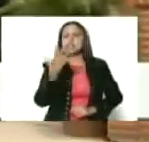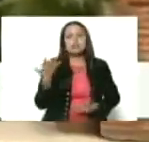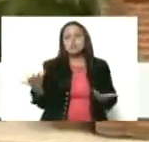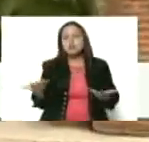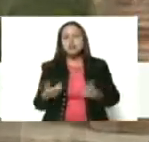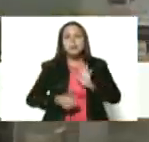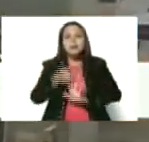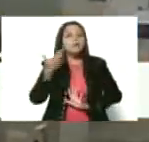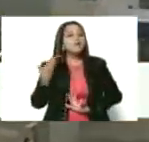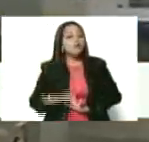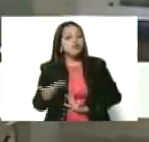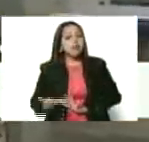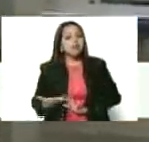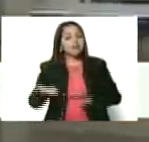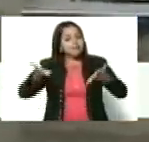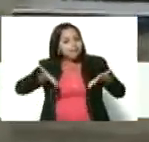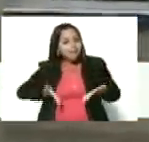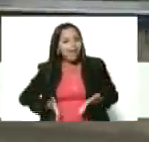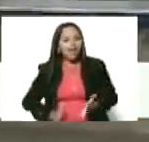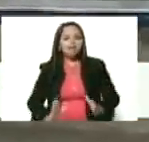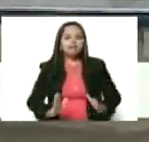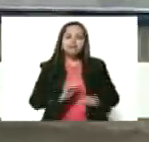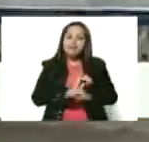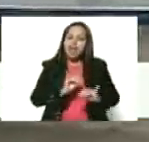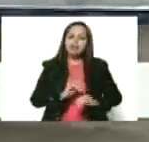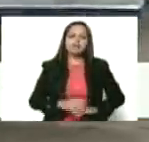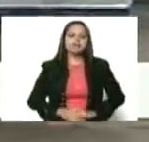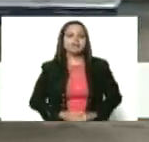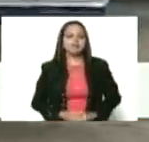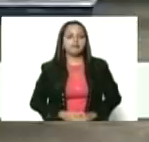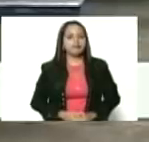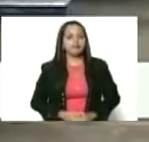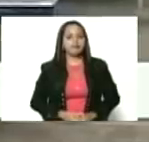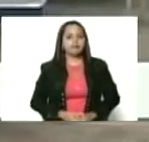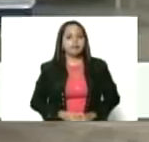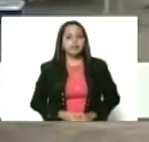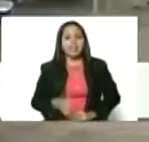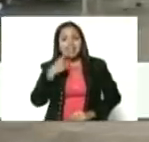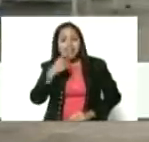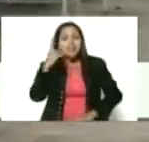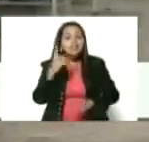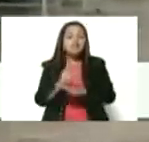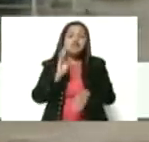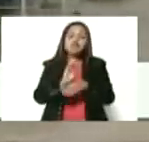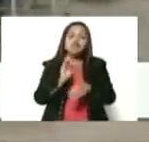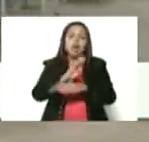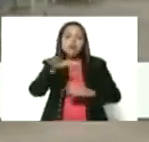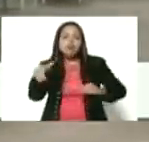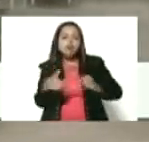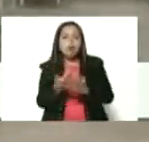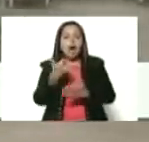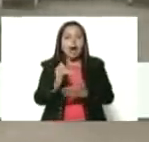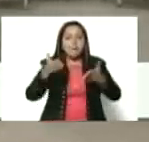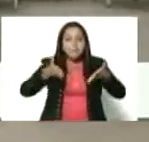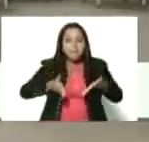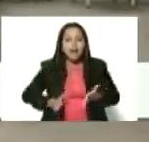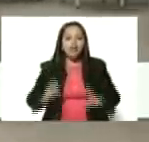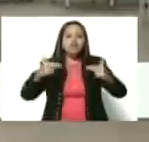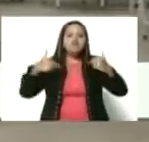presidente, el más importante, ya el parto, pues, que, como usted lo ha dicho, debemos procurar todas y todos sea un parto